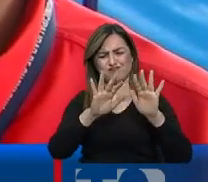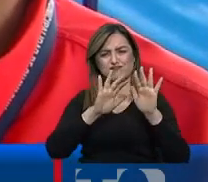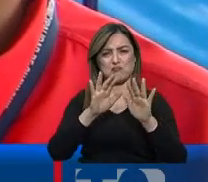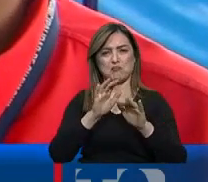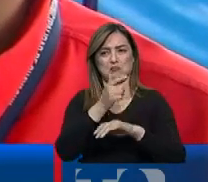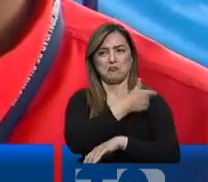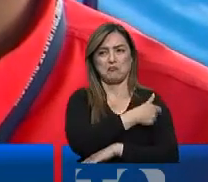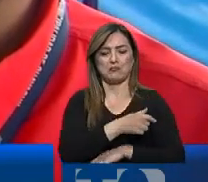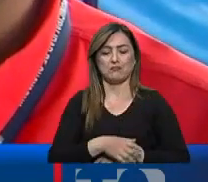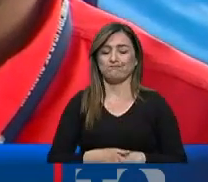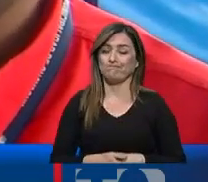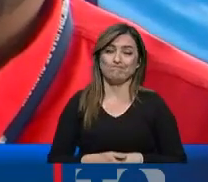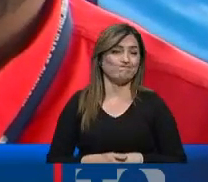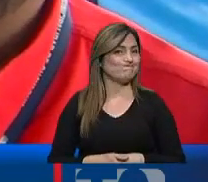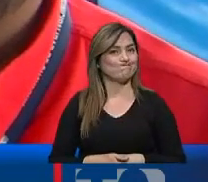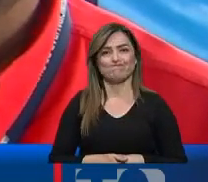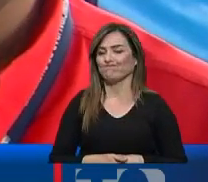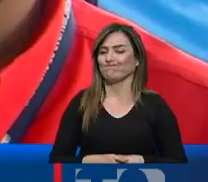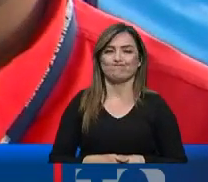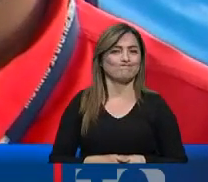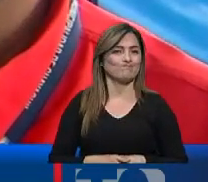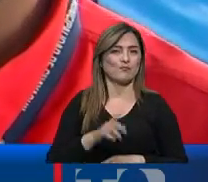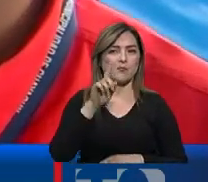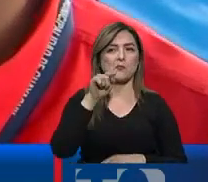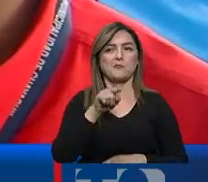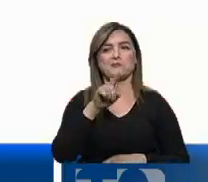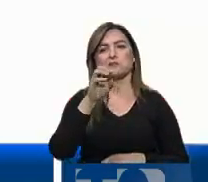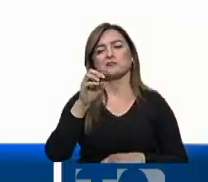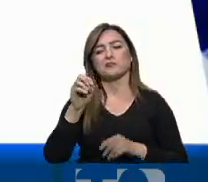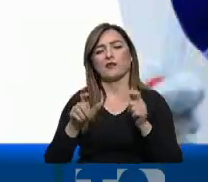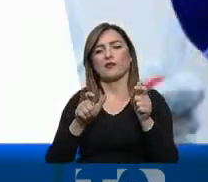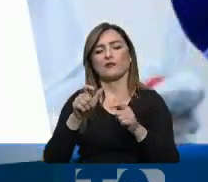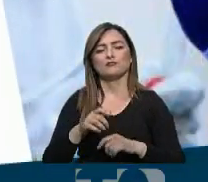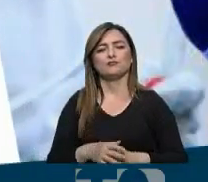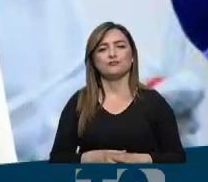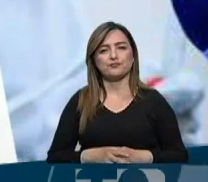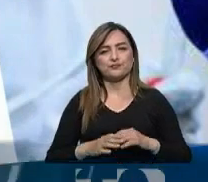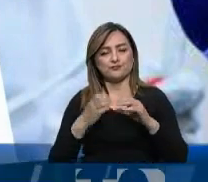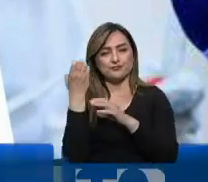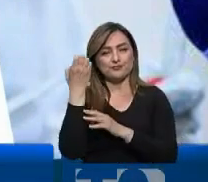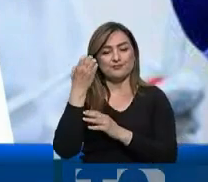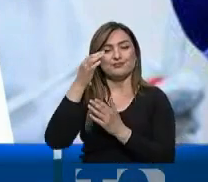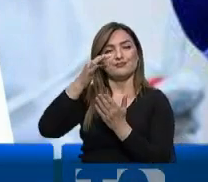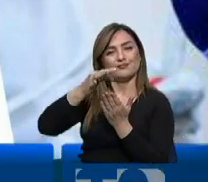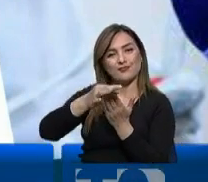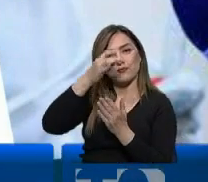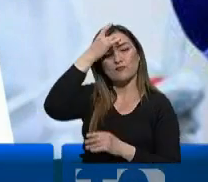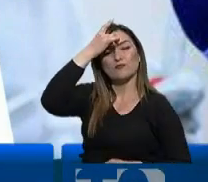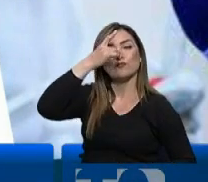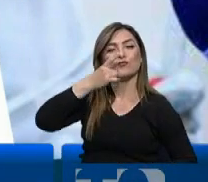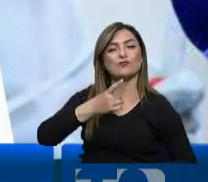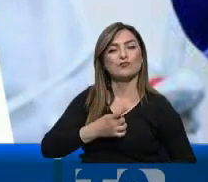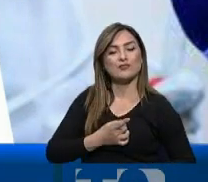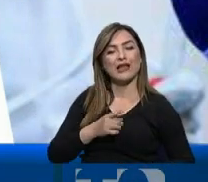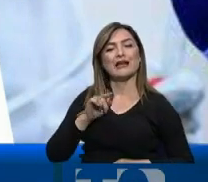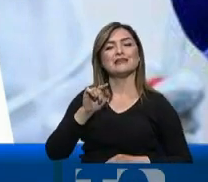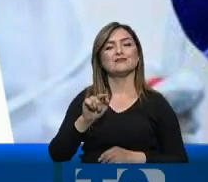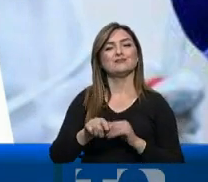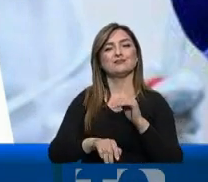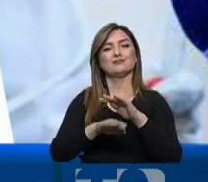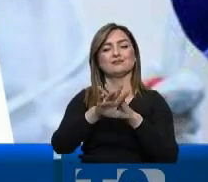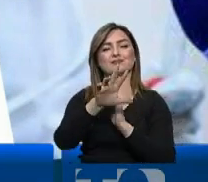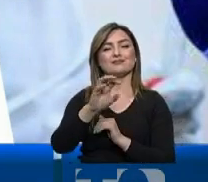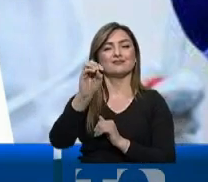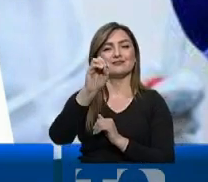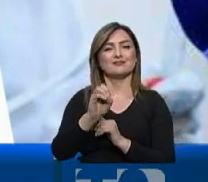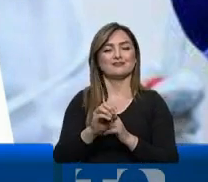Pero no, fue atenuado, tuvimos cerca de 1.100 personas. Por ahora, el COE cantonal ha determinado el 30% del aforo en